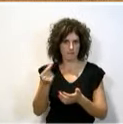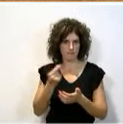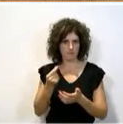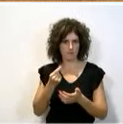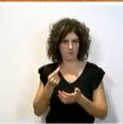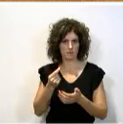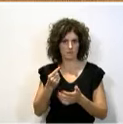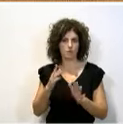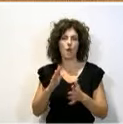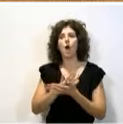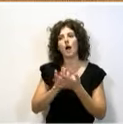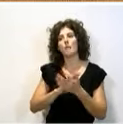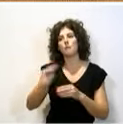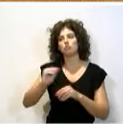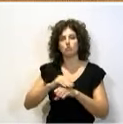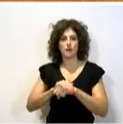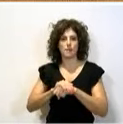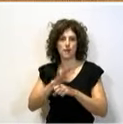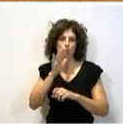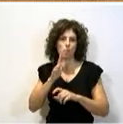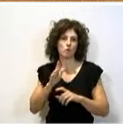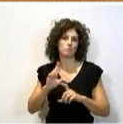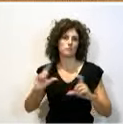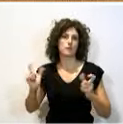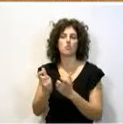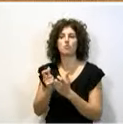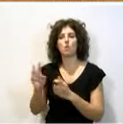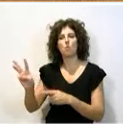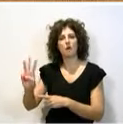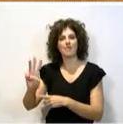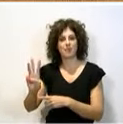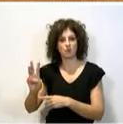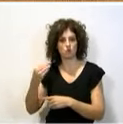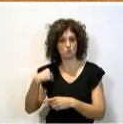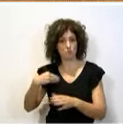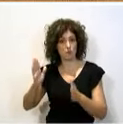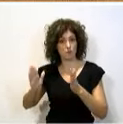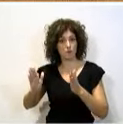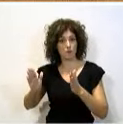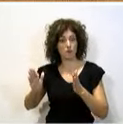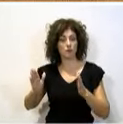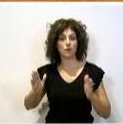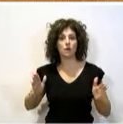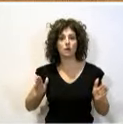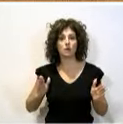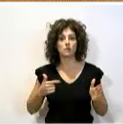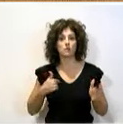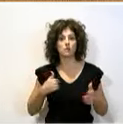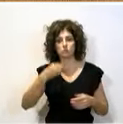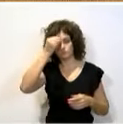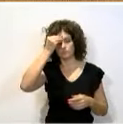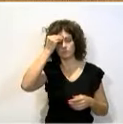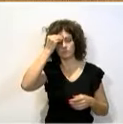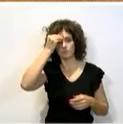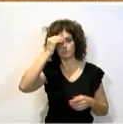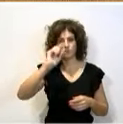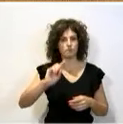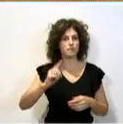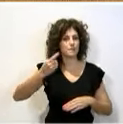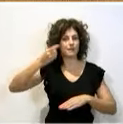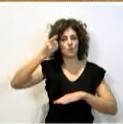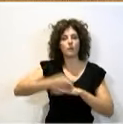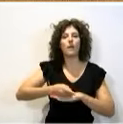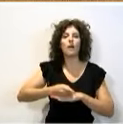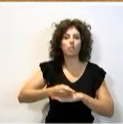no, hable con su amiga porque se reunió en Waterloo, bueno, pues yo creo que la primera obligación de un político